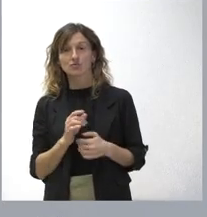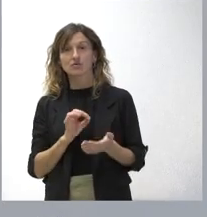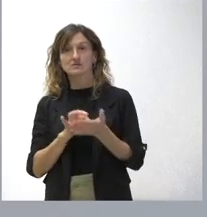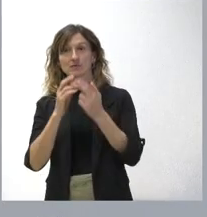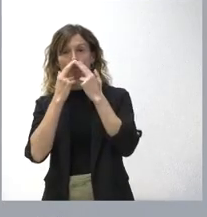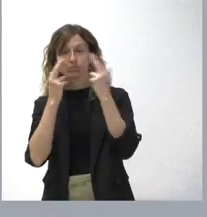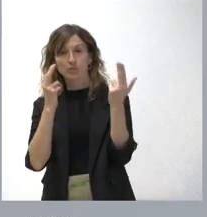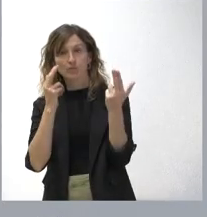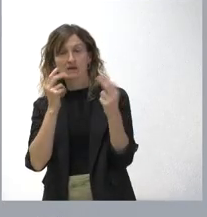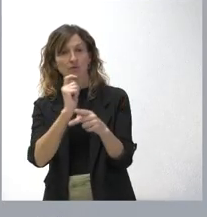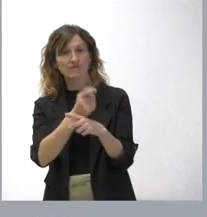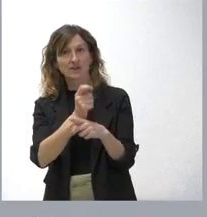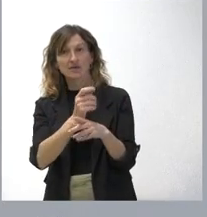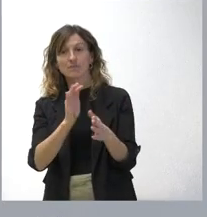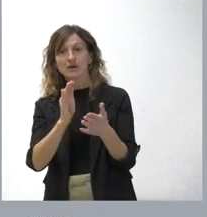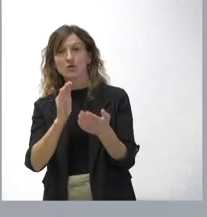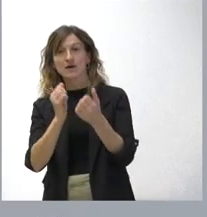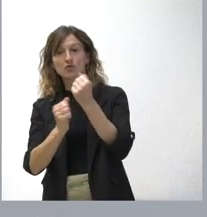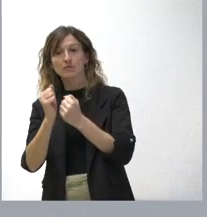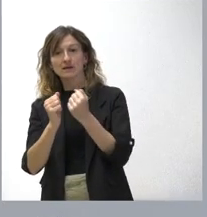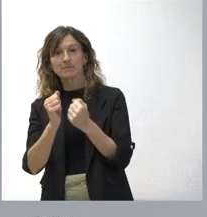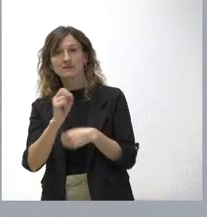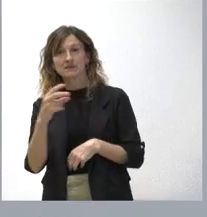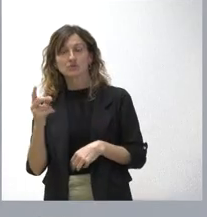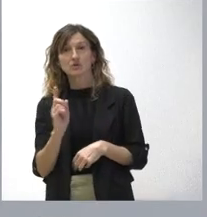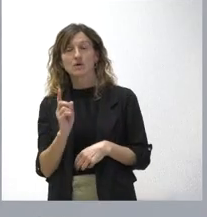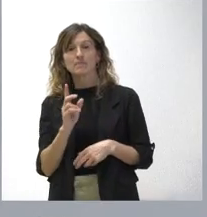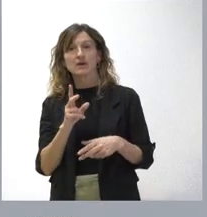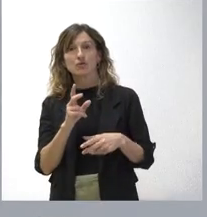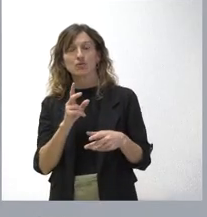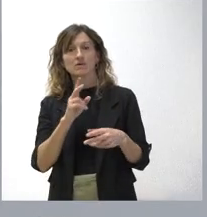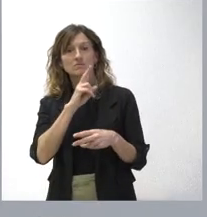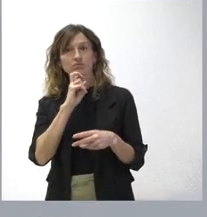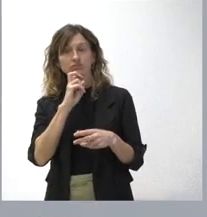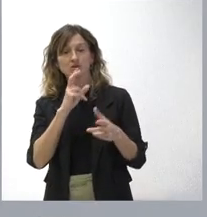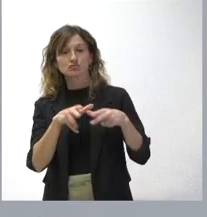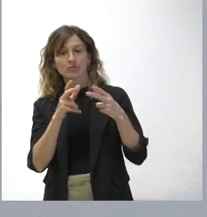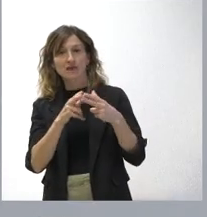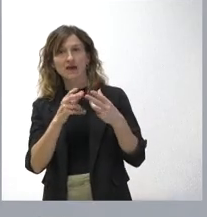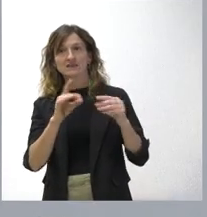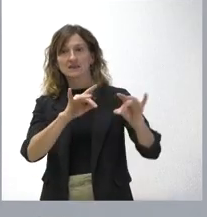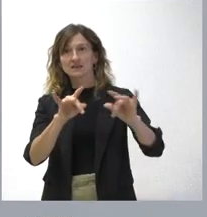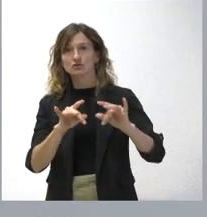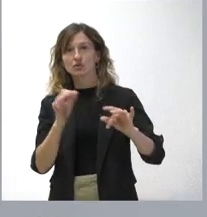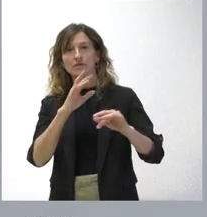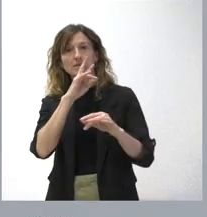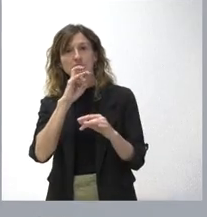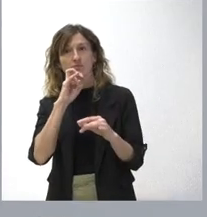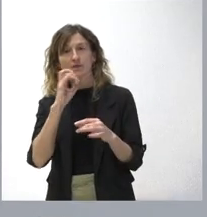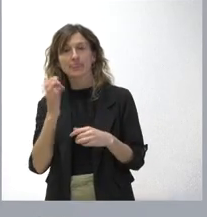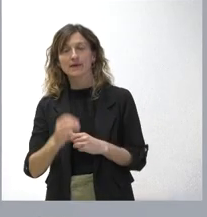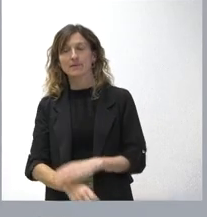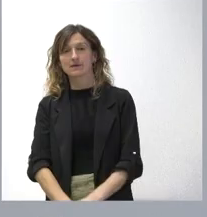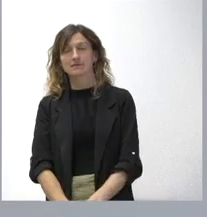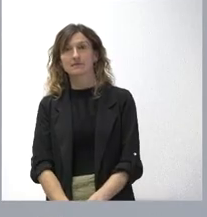quizá no sean rentables económicamente, pero sí son rentables social y territorialmente y, a nuestro juicio, tienen que ser mantenidos. Por